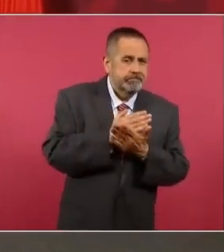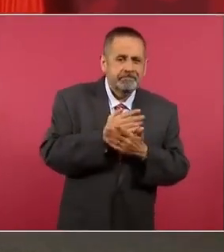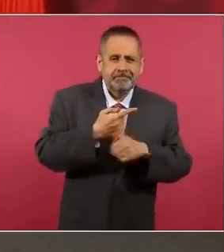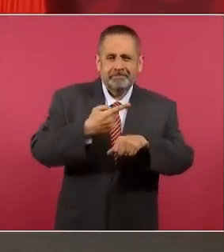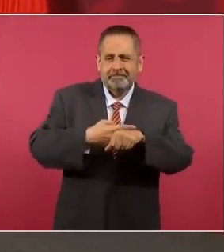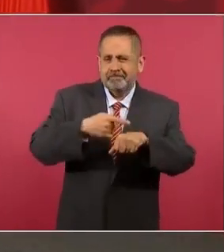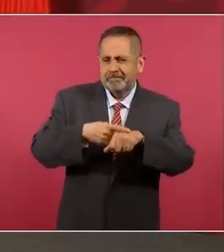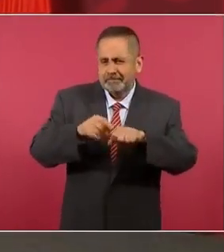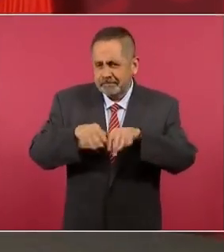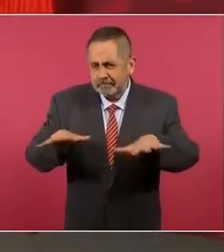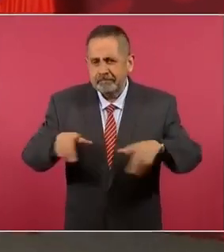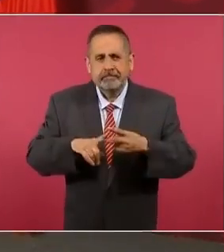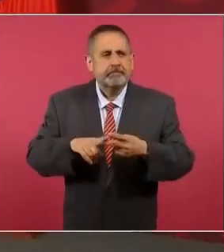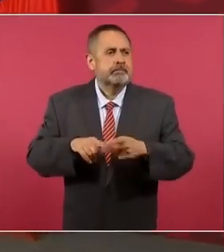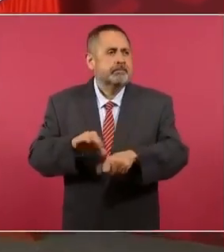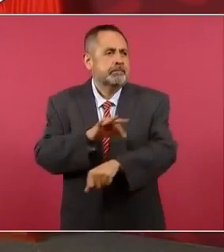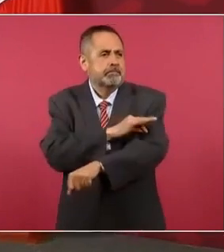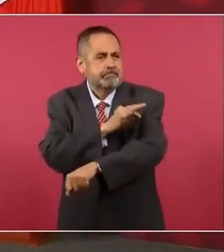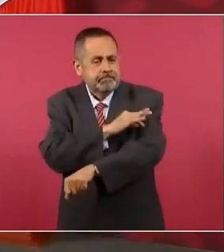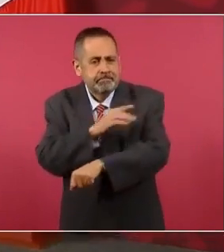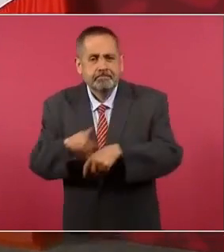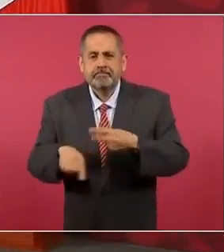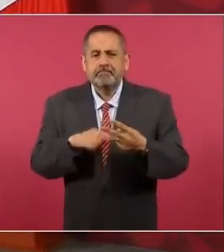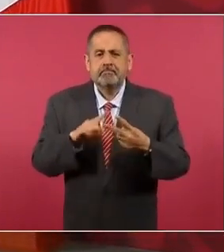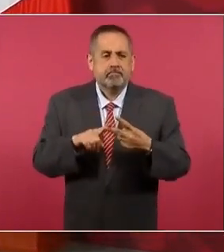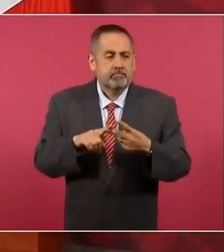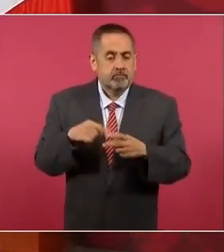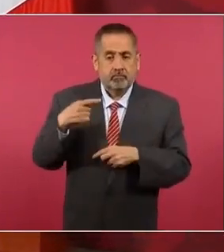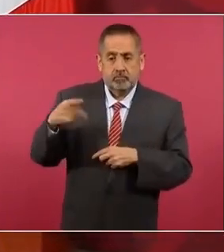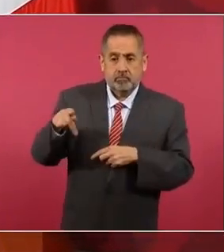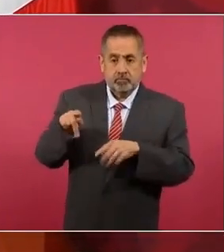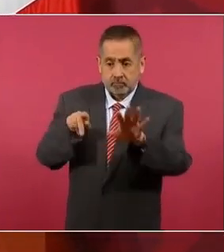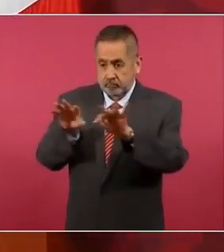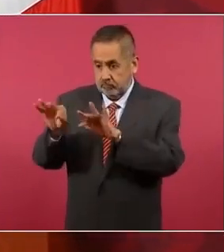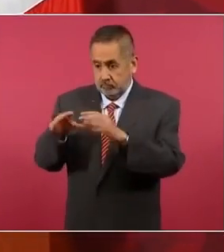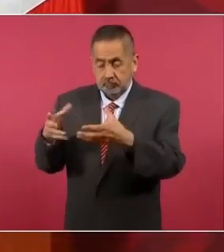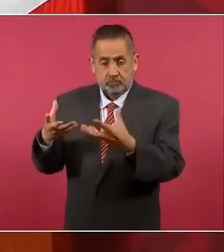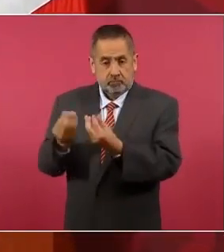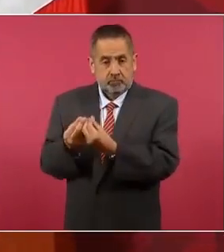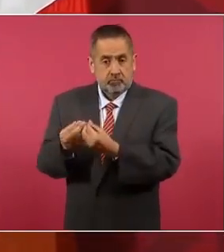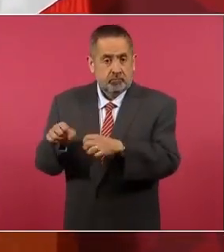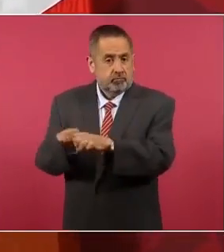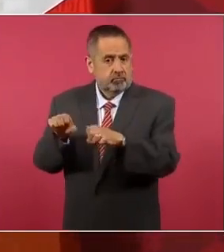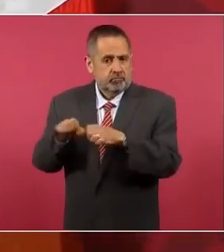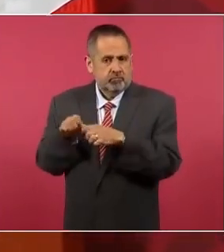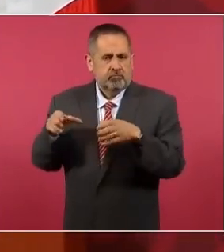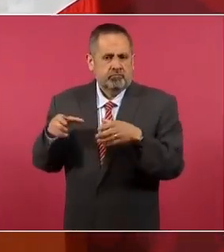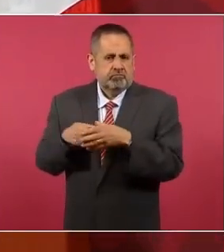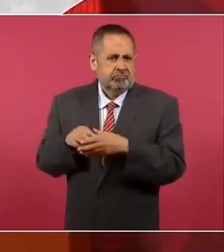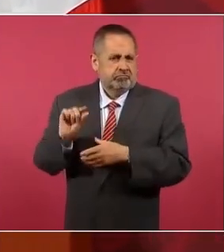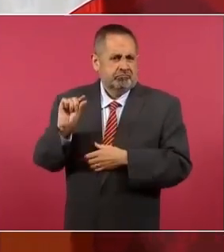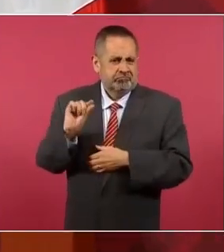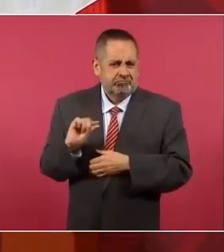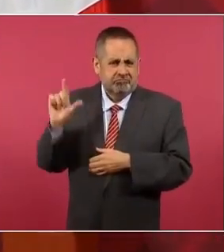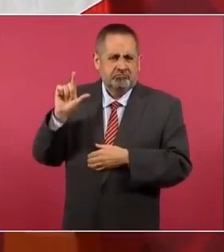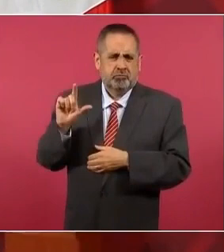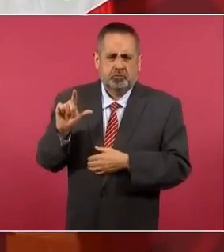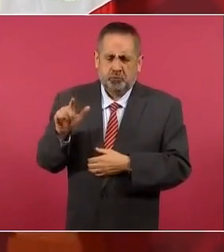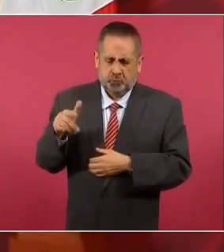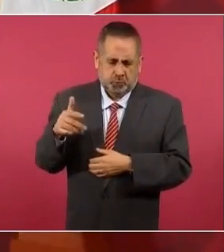vacunación y tiene un equipo muy profesional. Entonces,